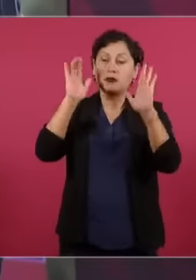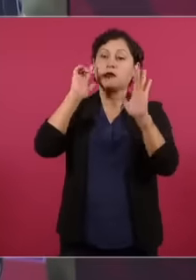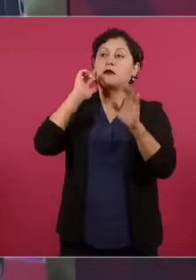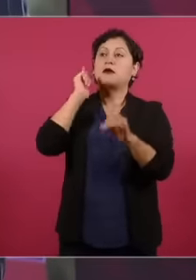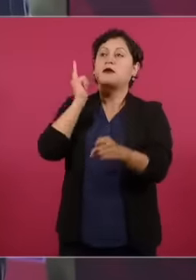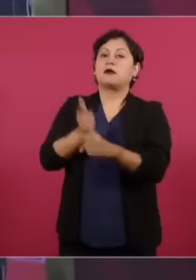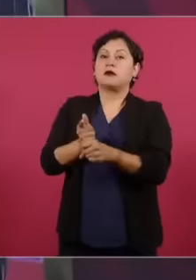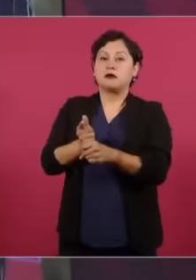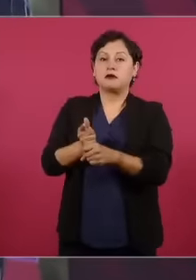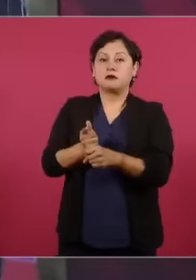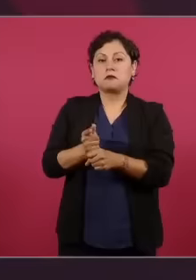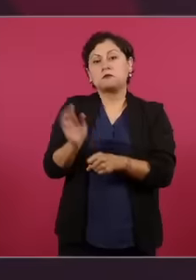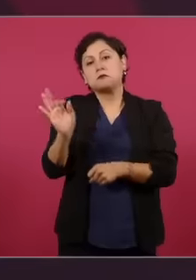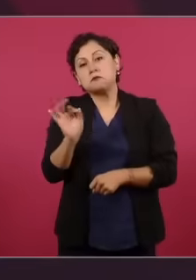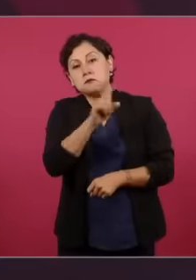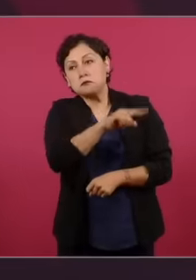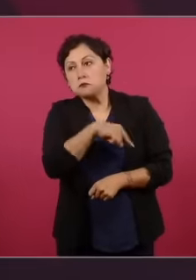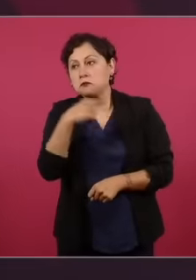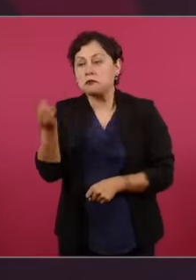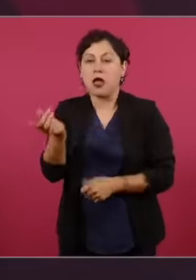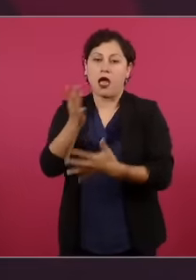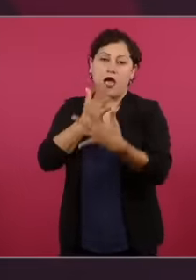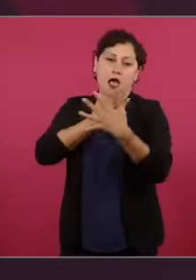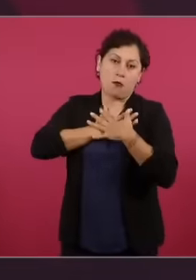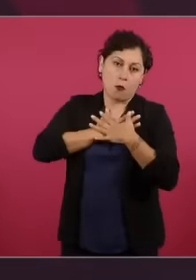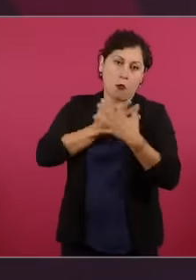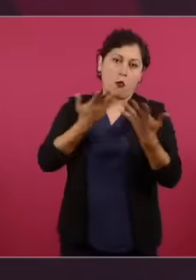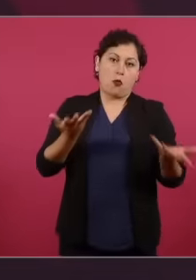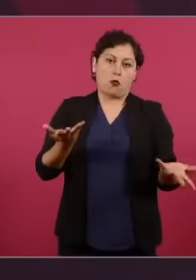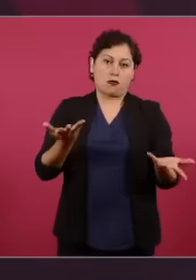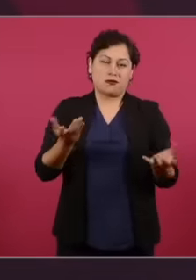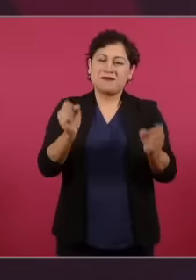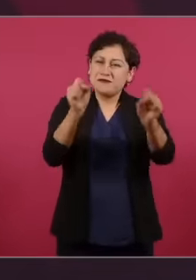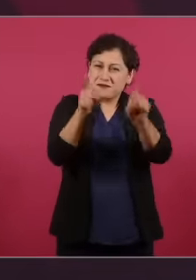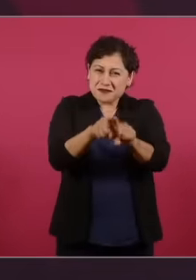Tenerle amor Al pueblo Que es amor Al prójimo